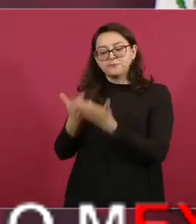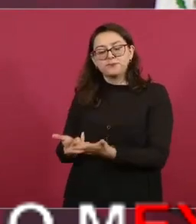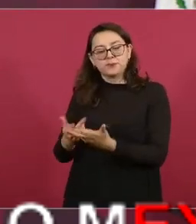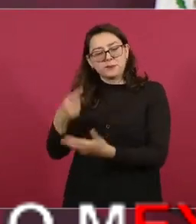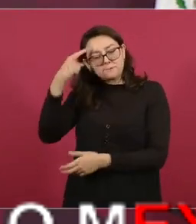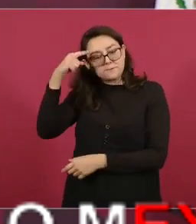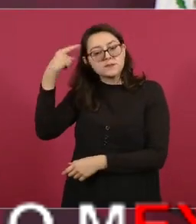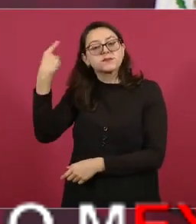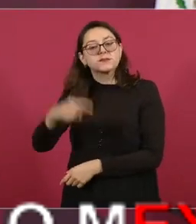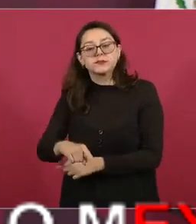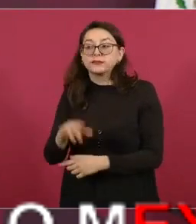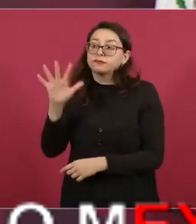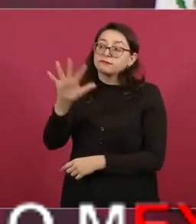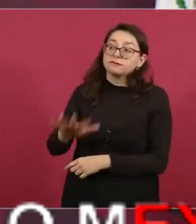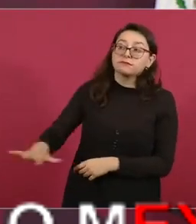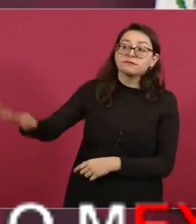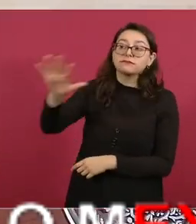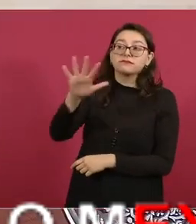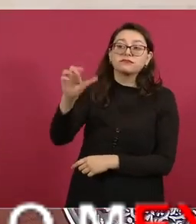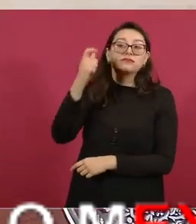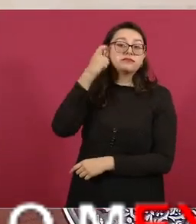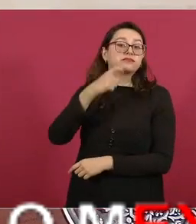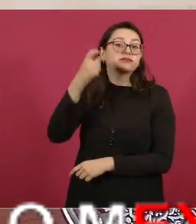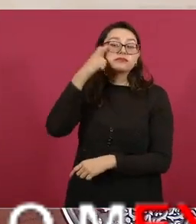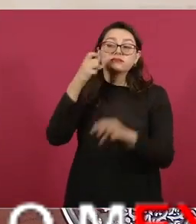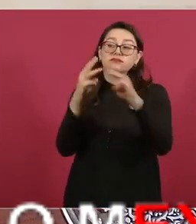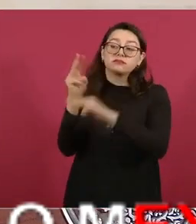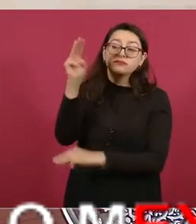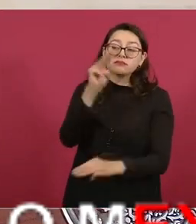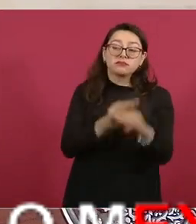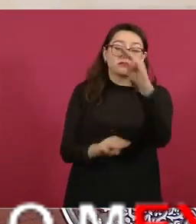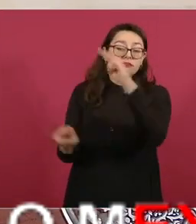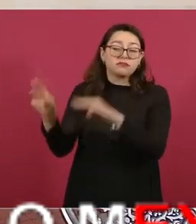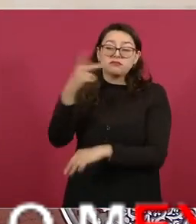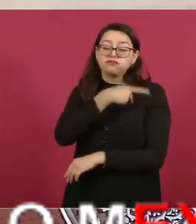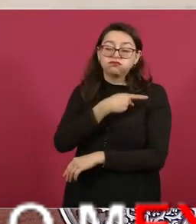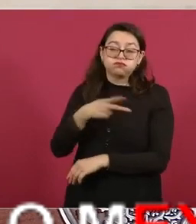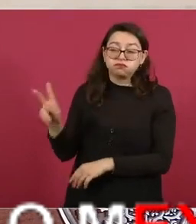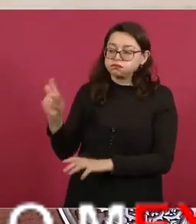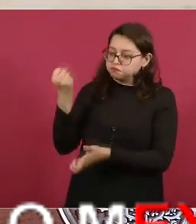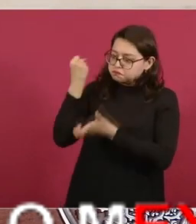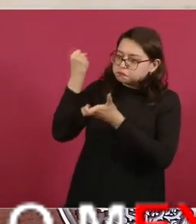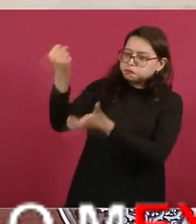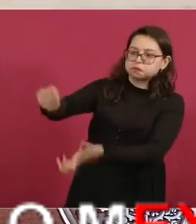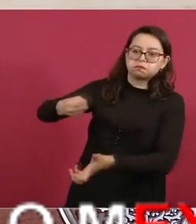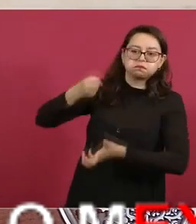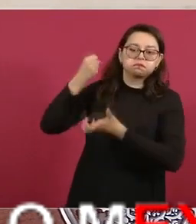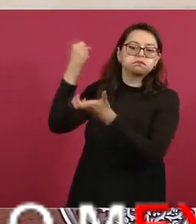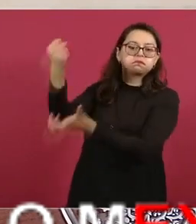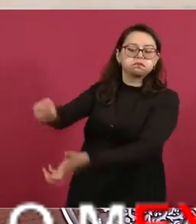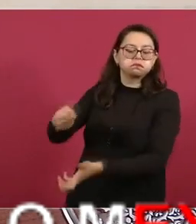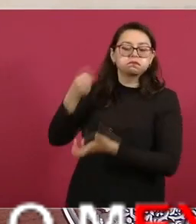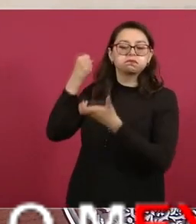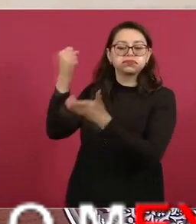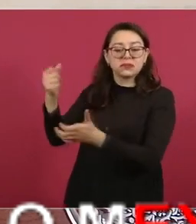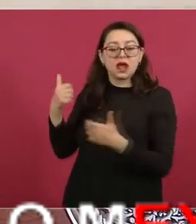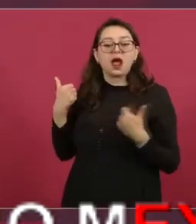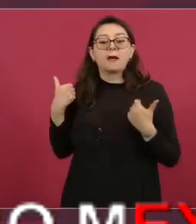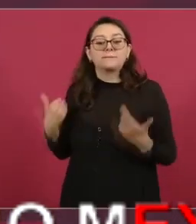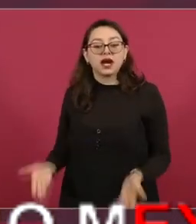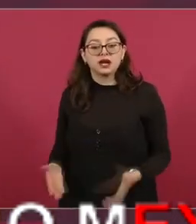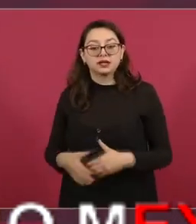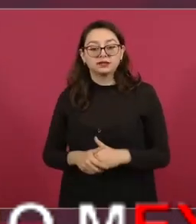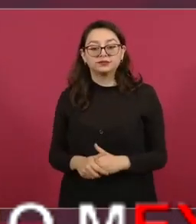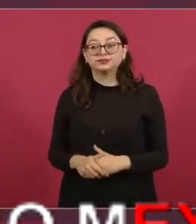las regiones más pobres de México en qué se utilizan esos mil millones en la